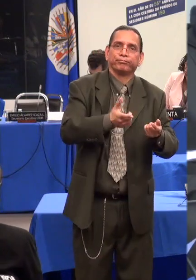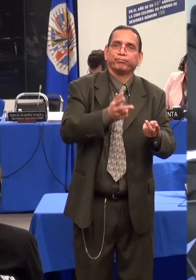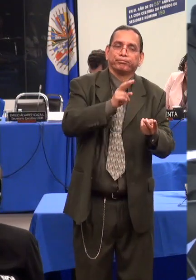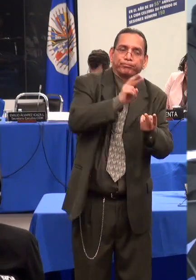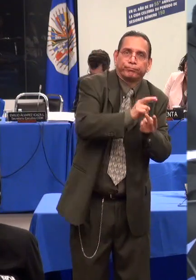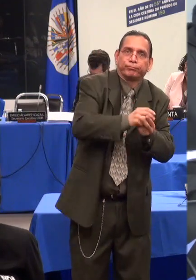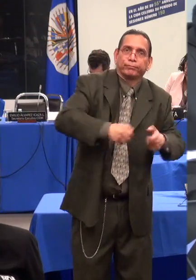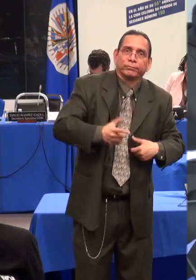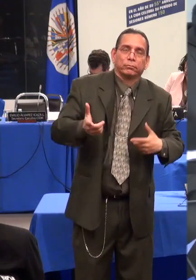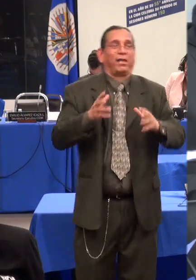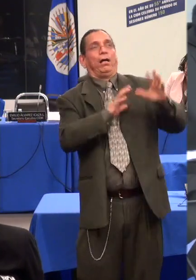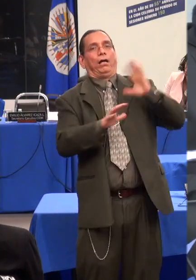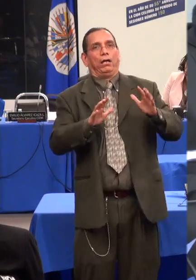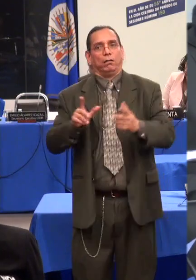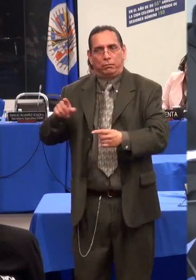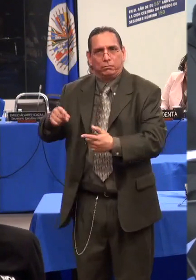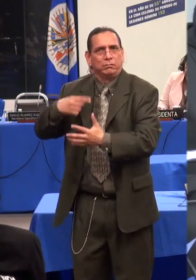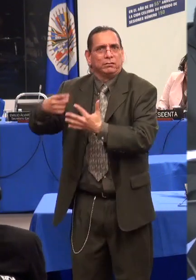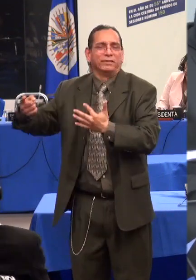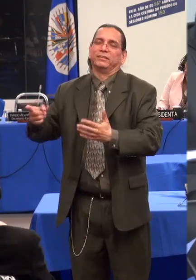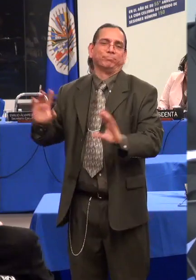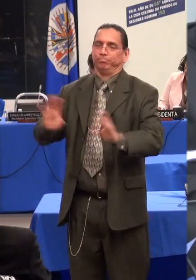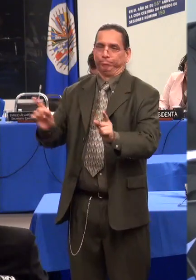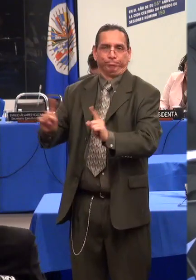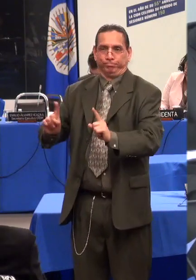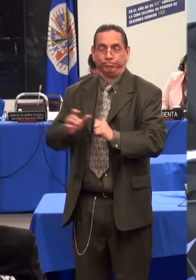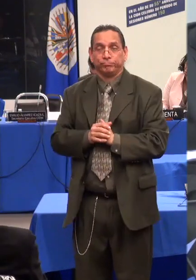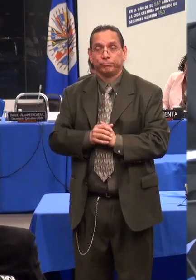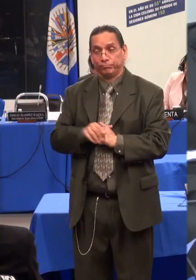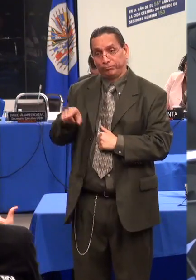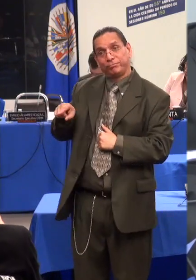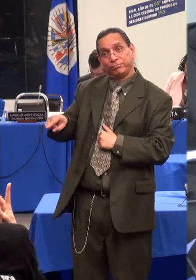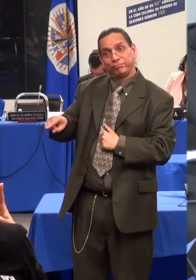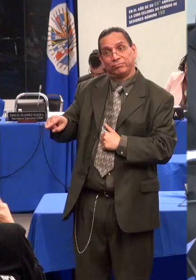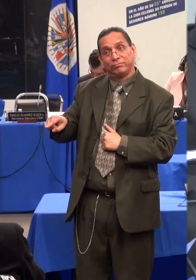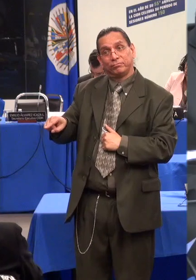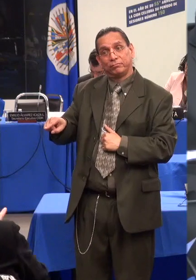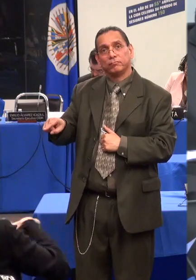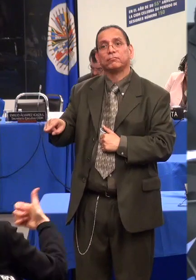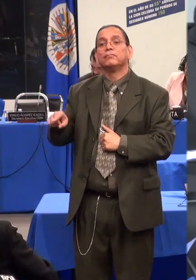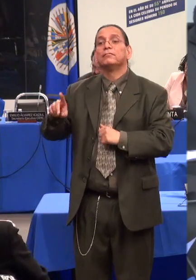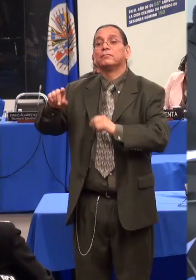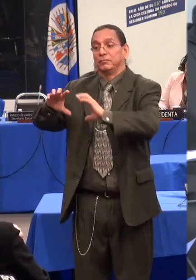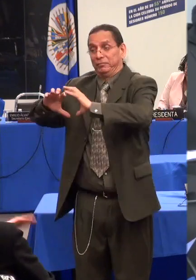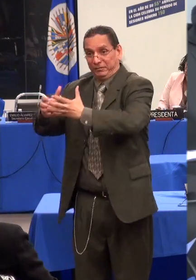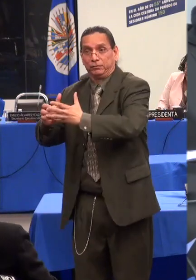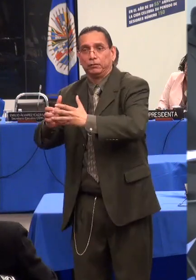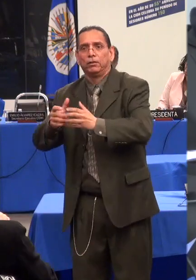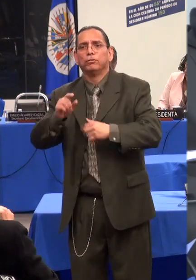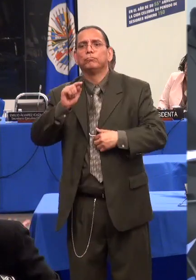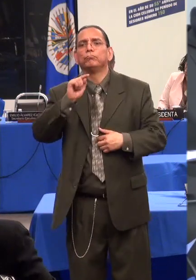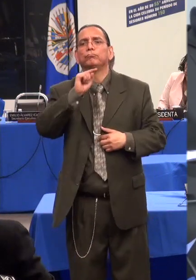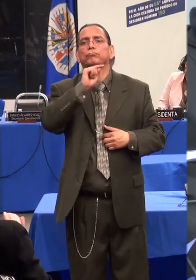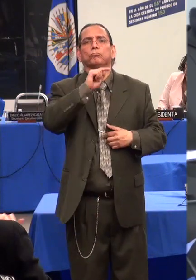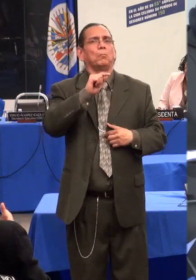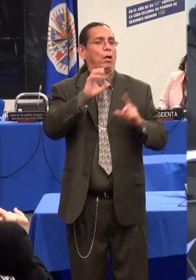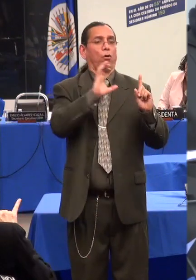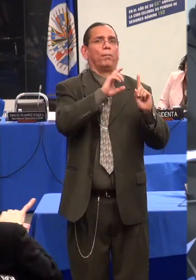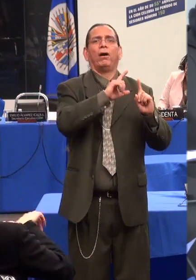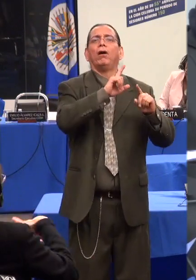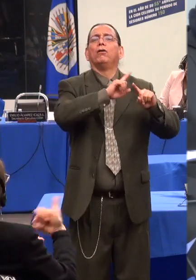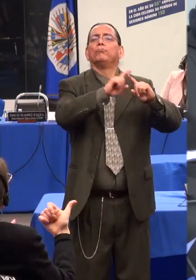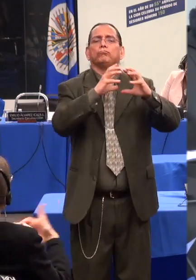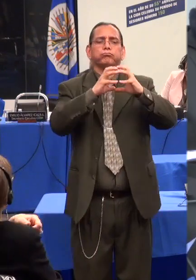ya que como muestran estudios disponibles en otros países que no existen en Colombia, los principales agresores son hombres que